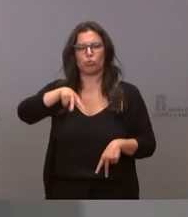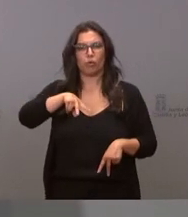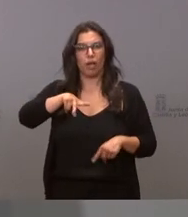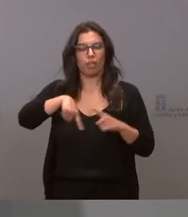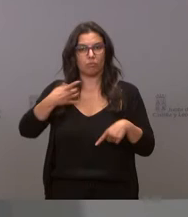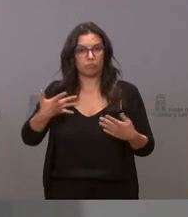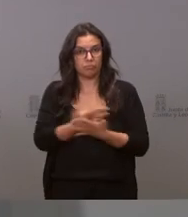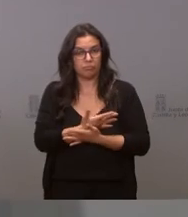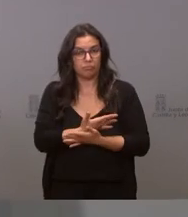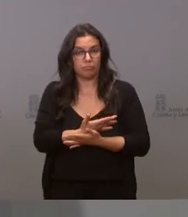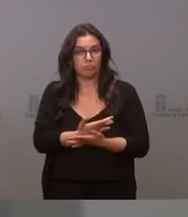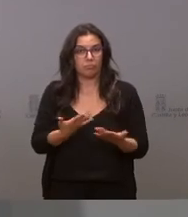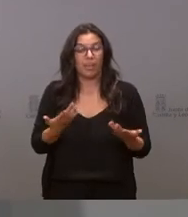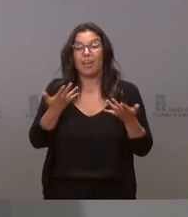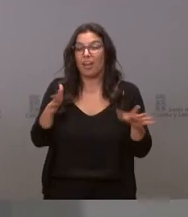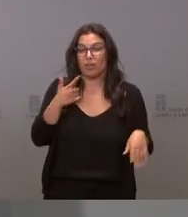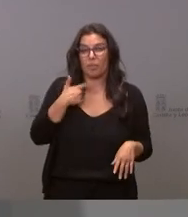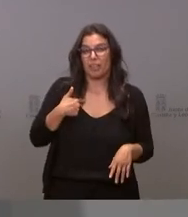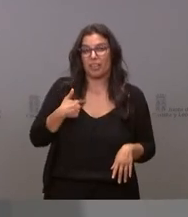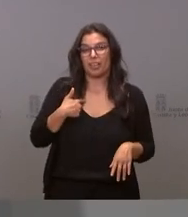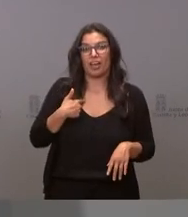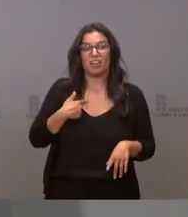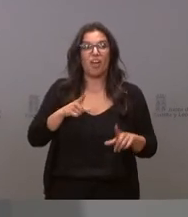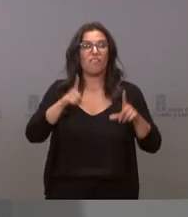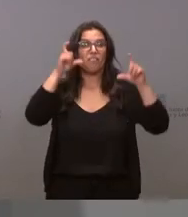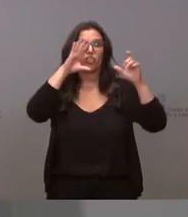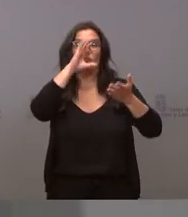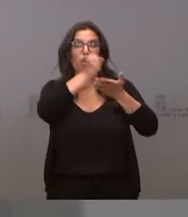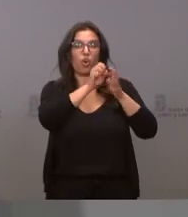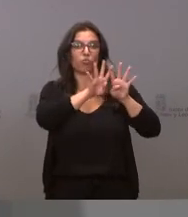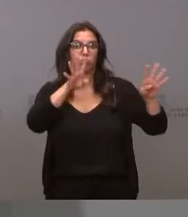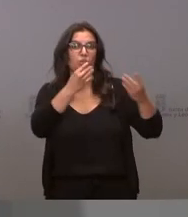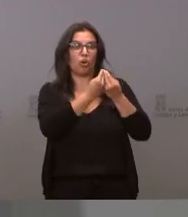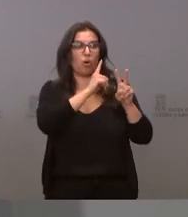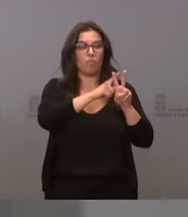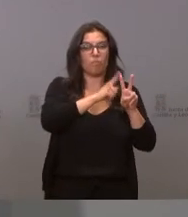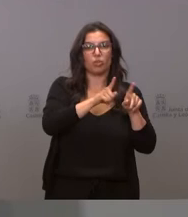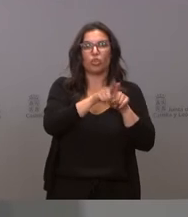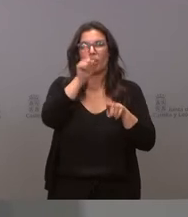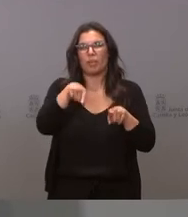pero por muchas veces que a mí me digan foto de Colón o Trifachito